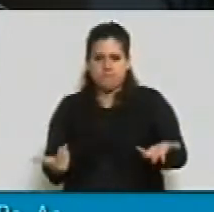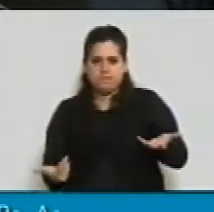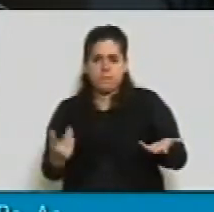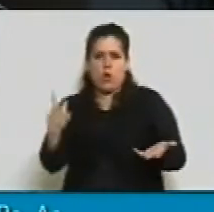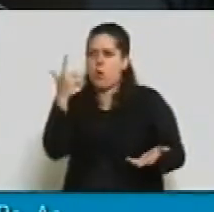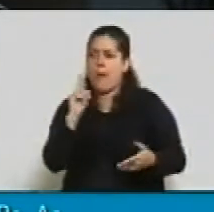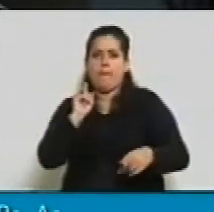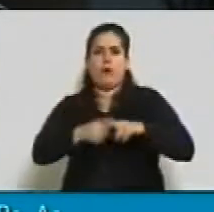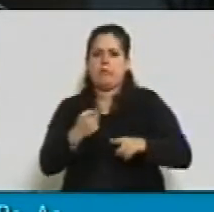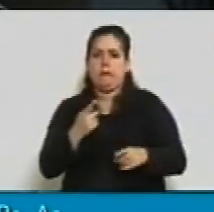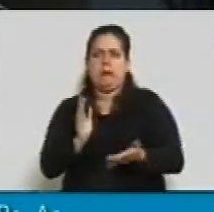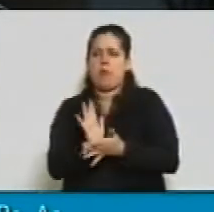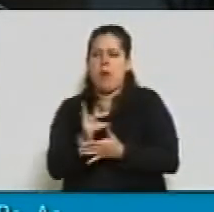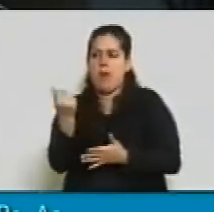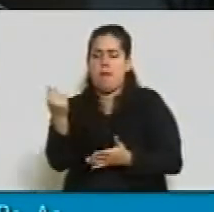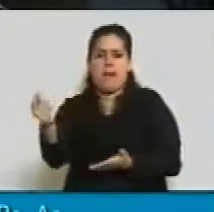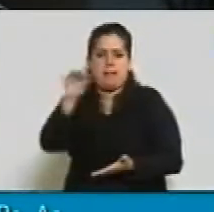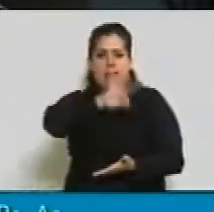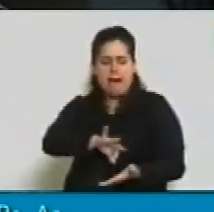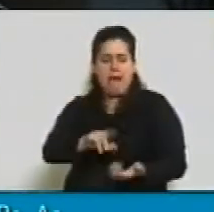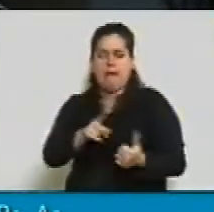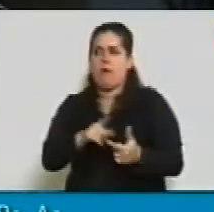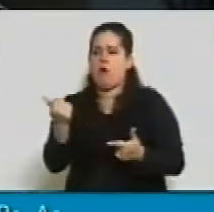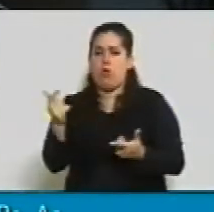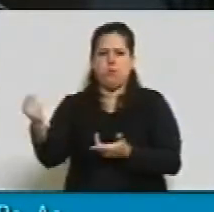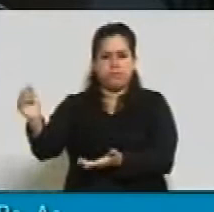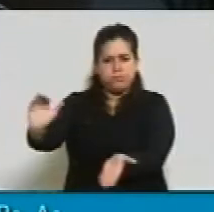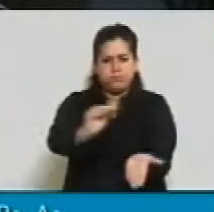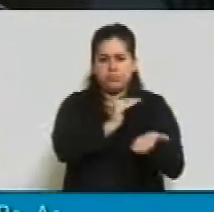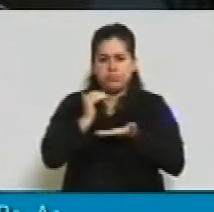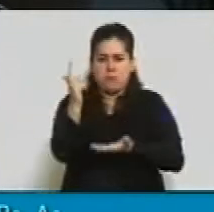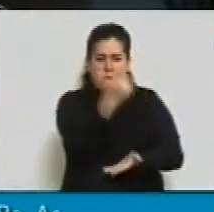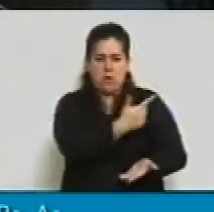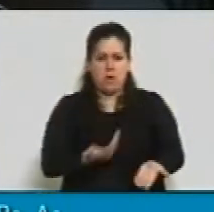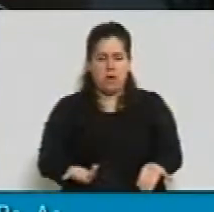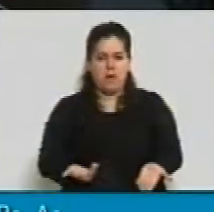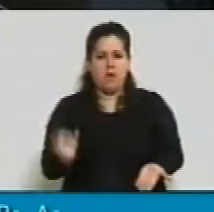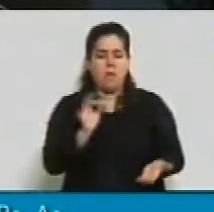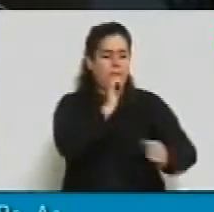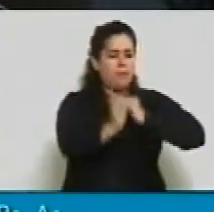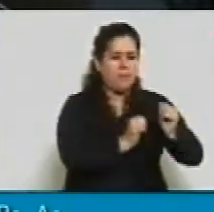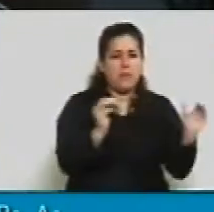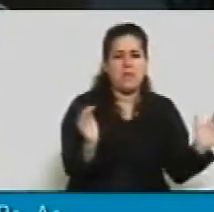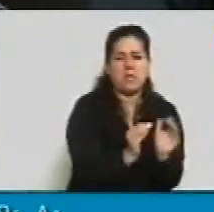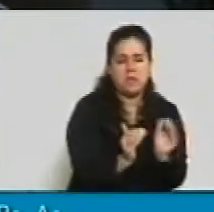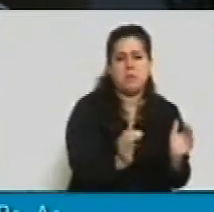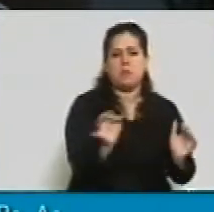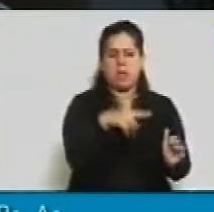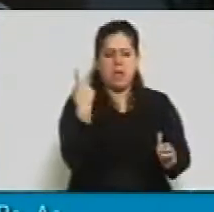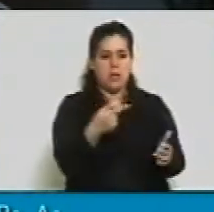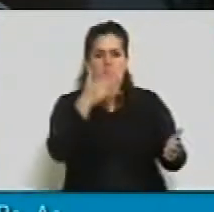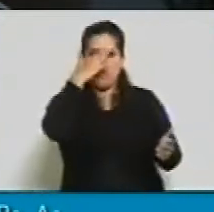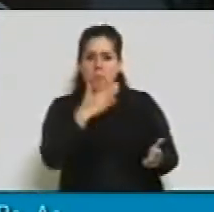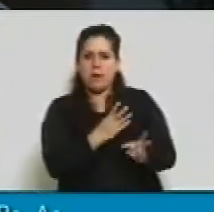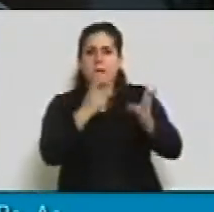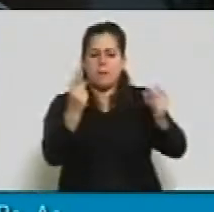no hay política de ingresos que aguante, no hay política en apoyo de medianas empresas que aguante y terminamos en una sobre